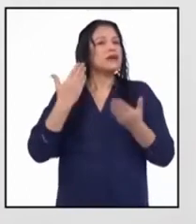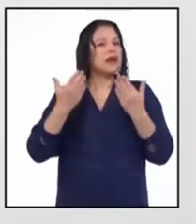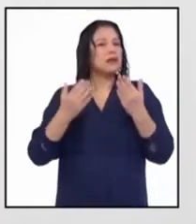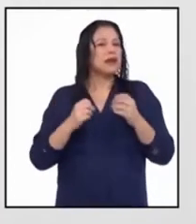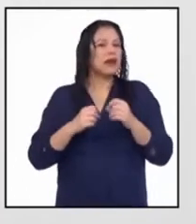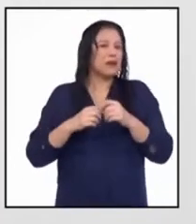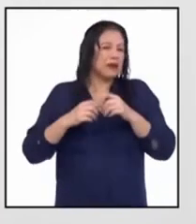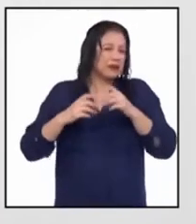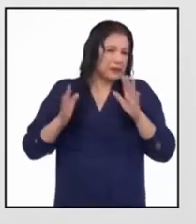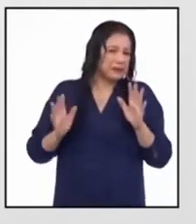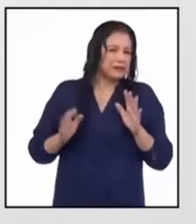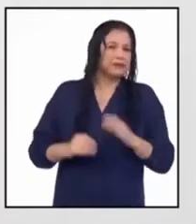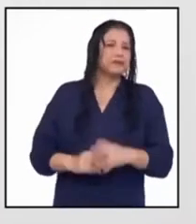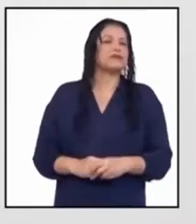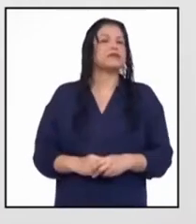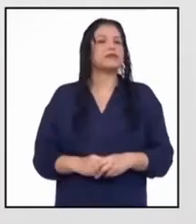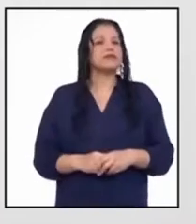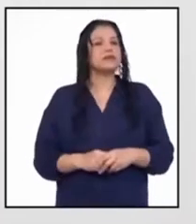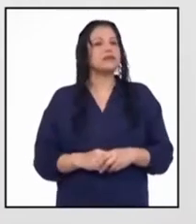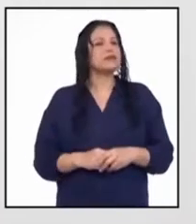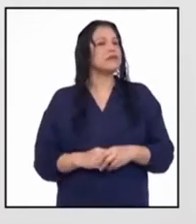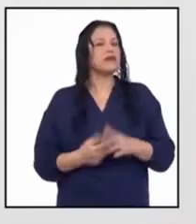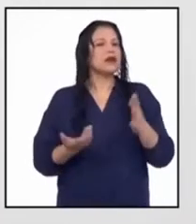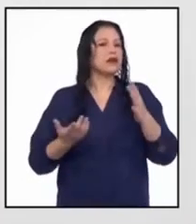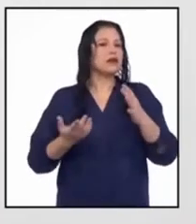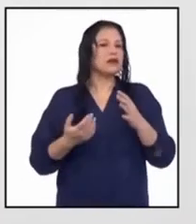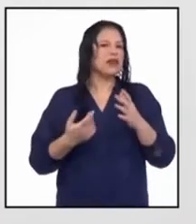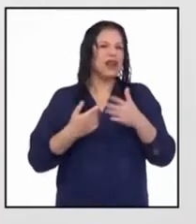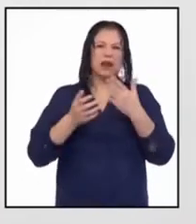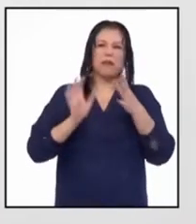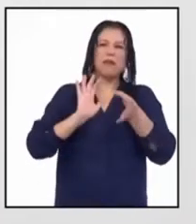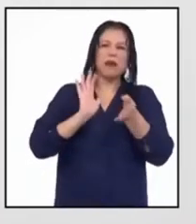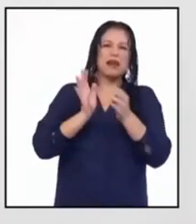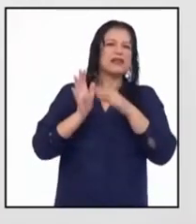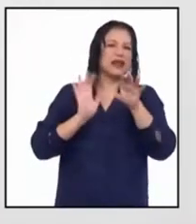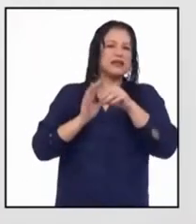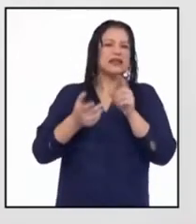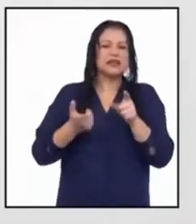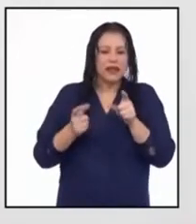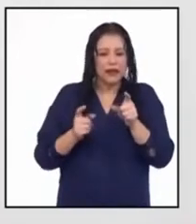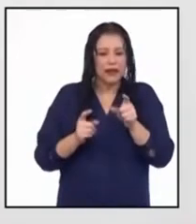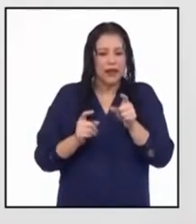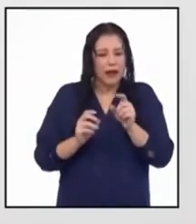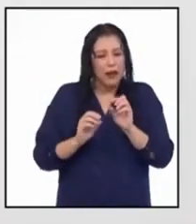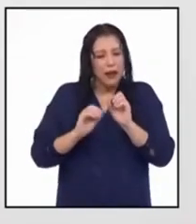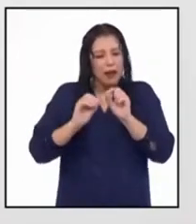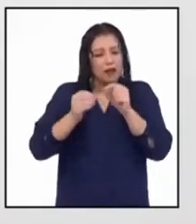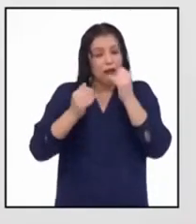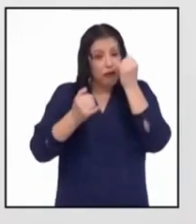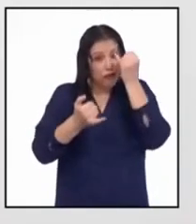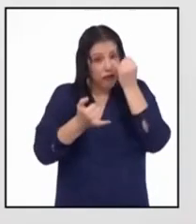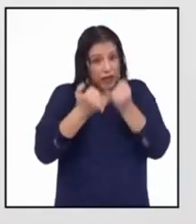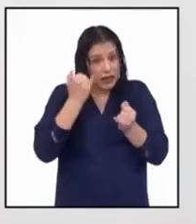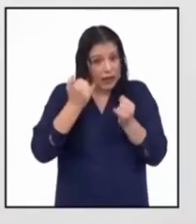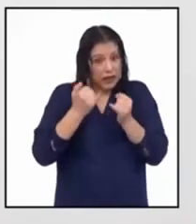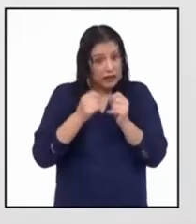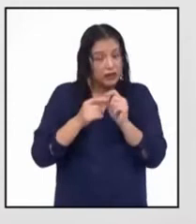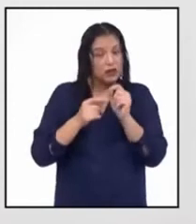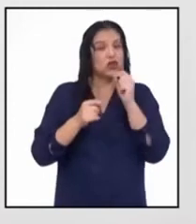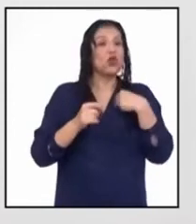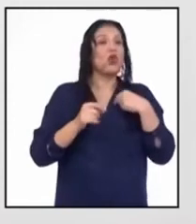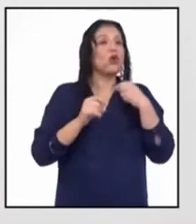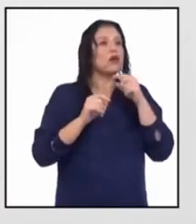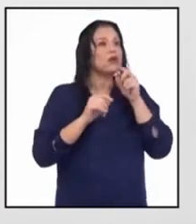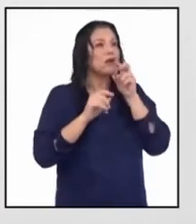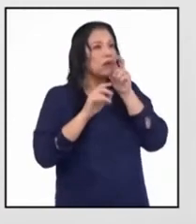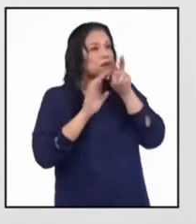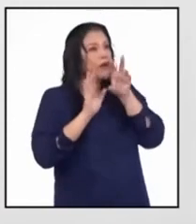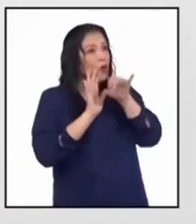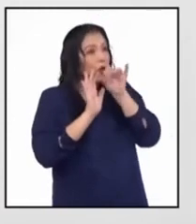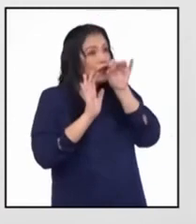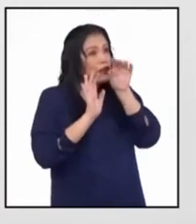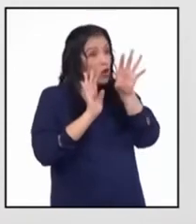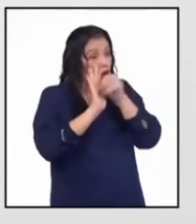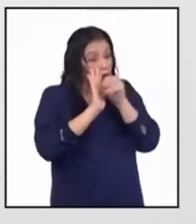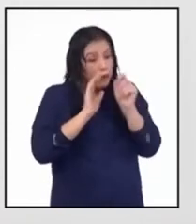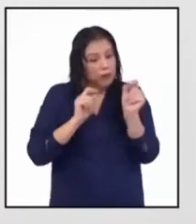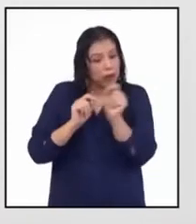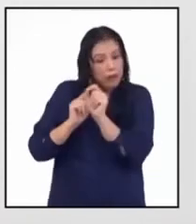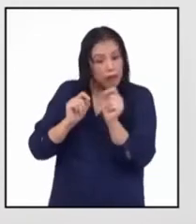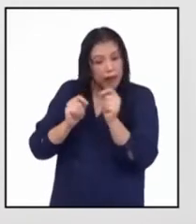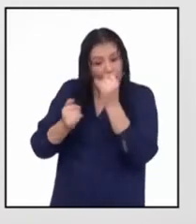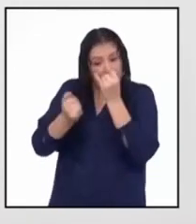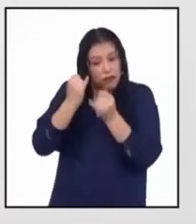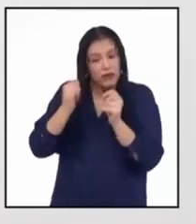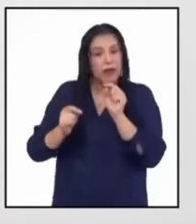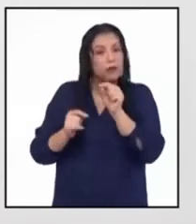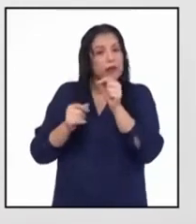extendida, que es colocar un pequeño numerito al final del texto citado y en la parte inferior